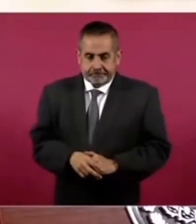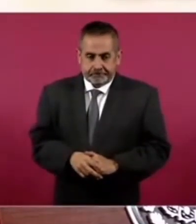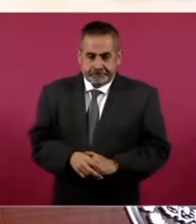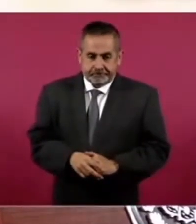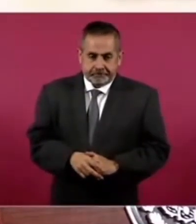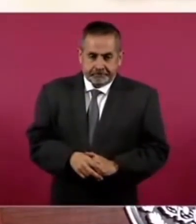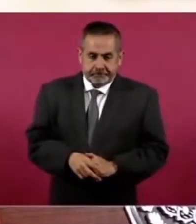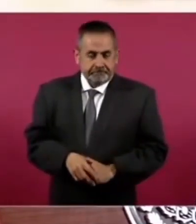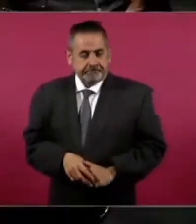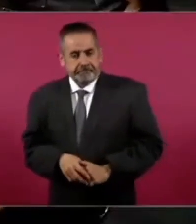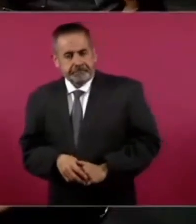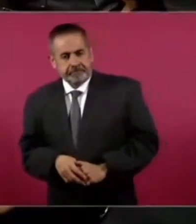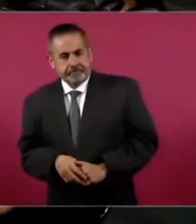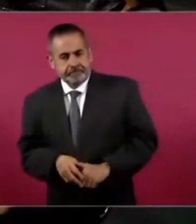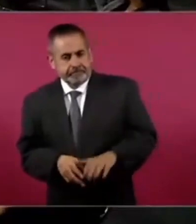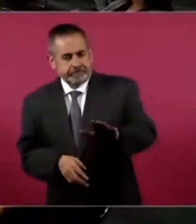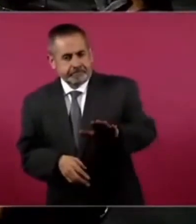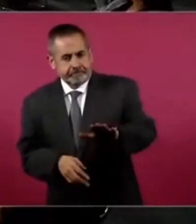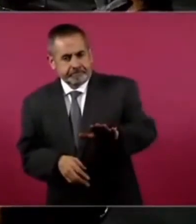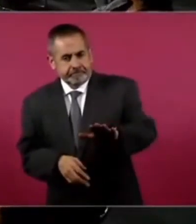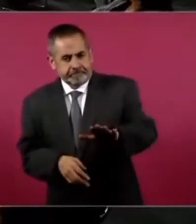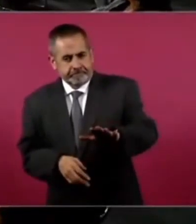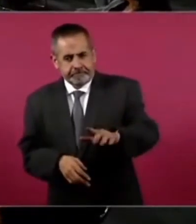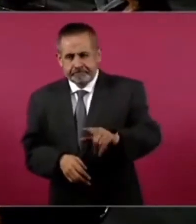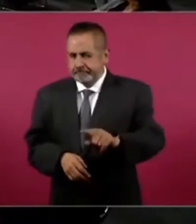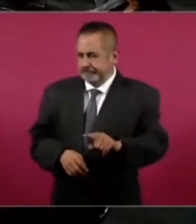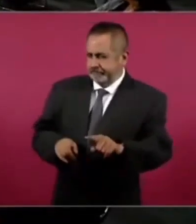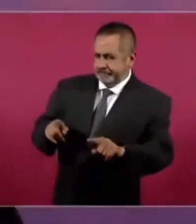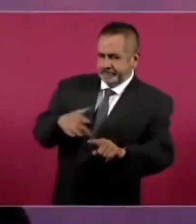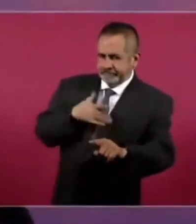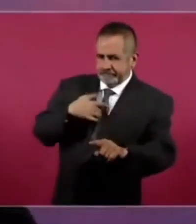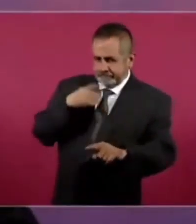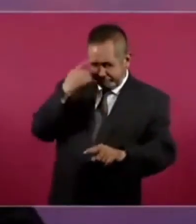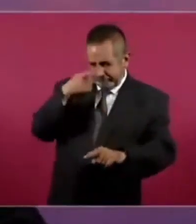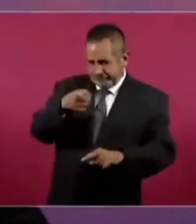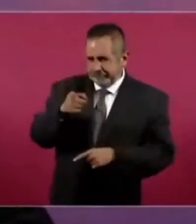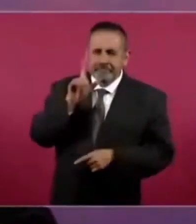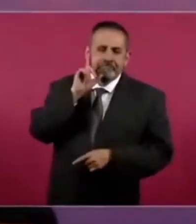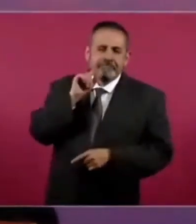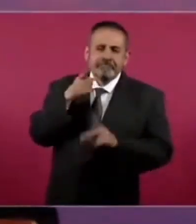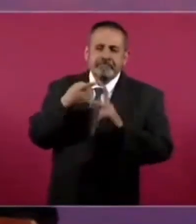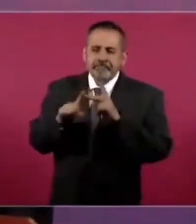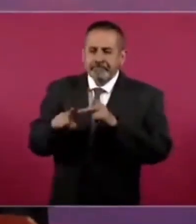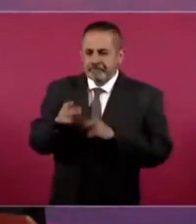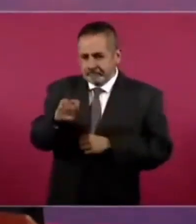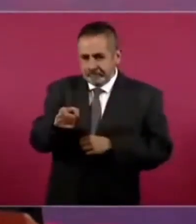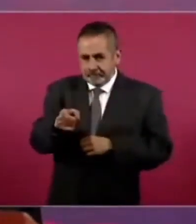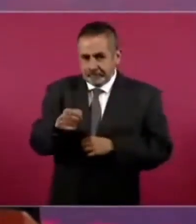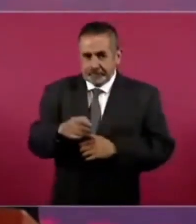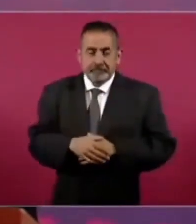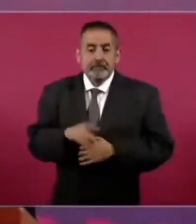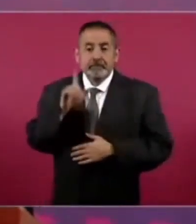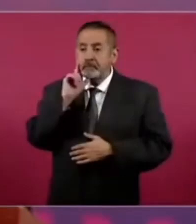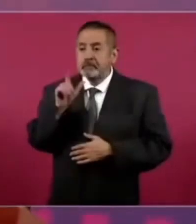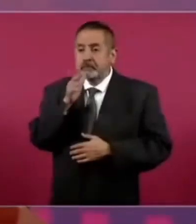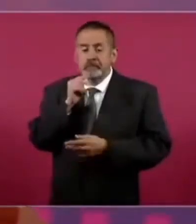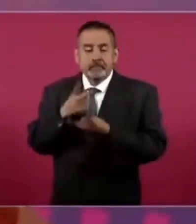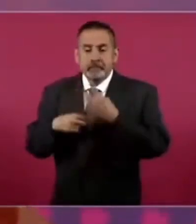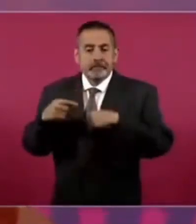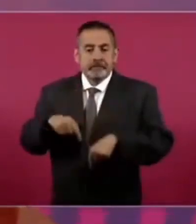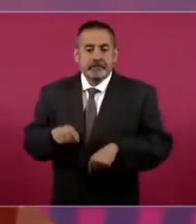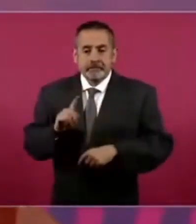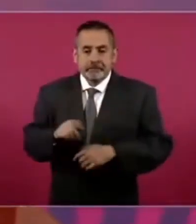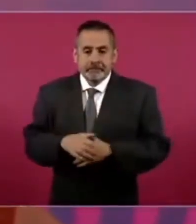Presidente, buenos días. Que se me hace que tú vas a empezar mañana. Mañana no vengo. ¿Eh?